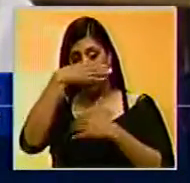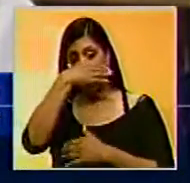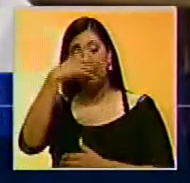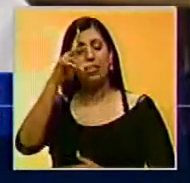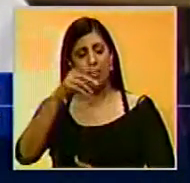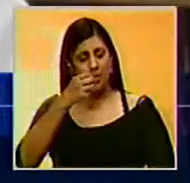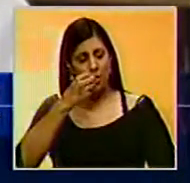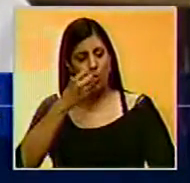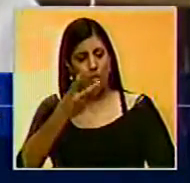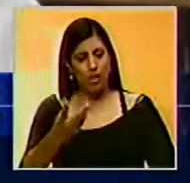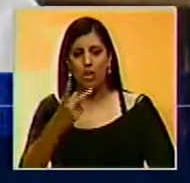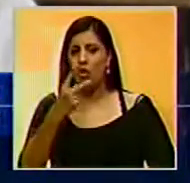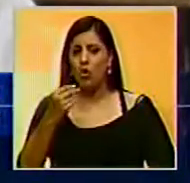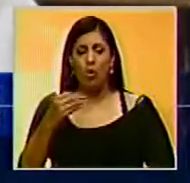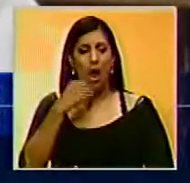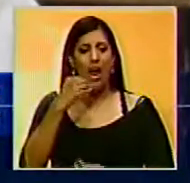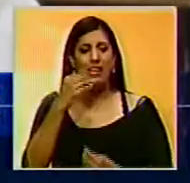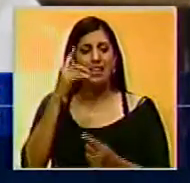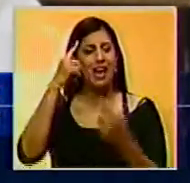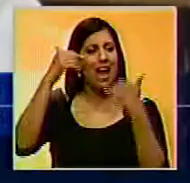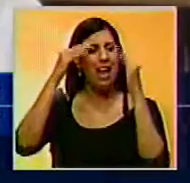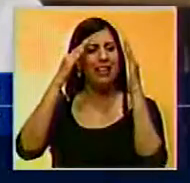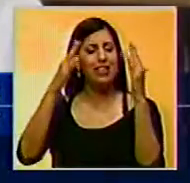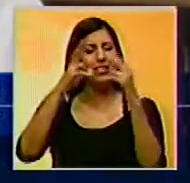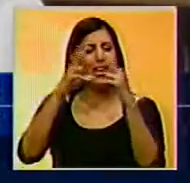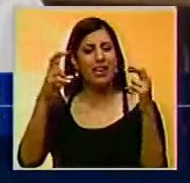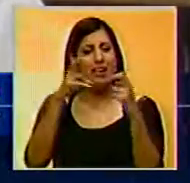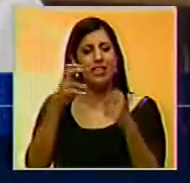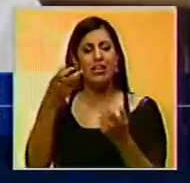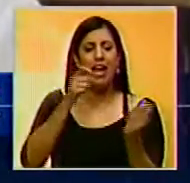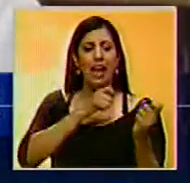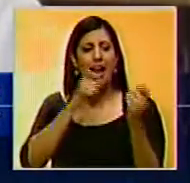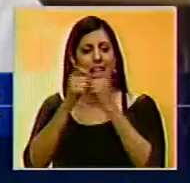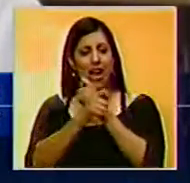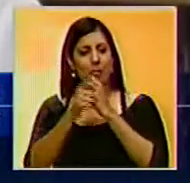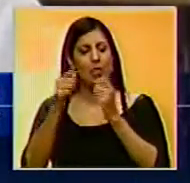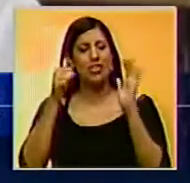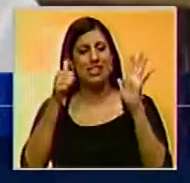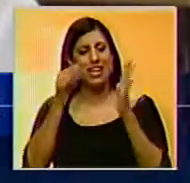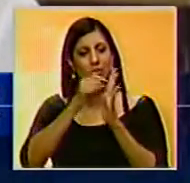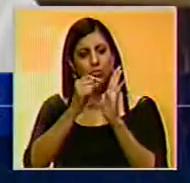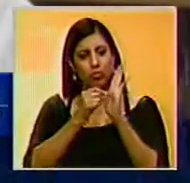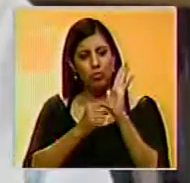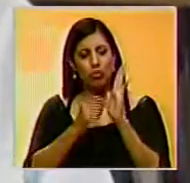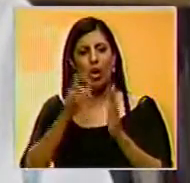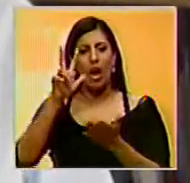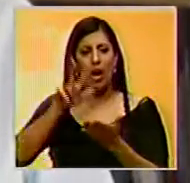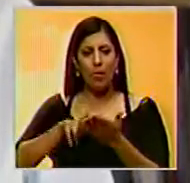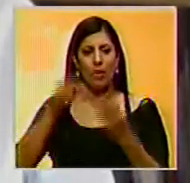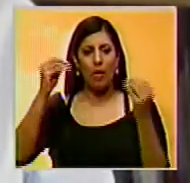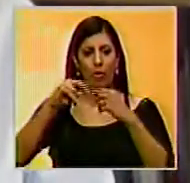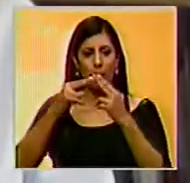también indicó que no hay cabida a la revisión ni a la modificación de los seis puntos aprobados en el acuerdo de paz.